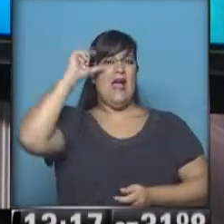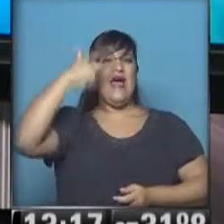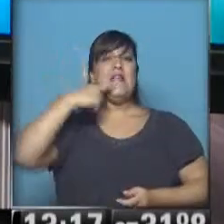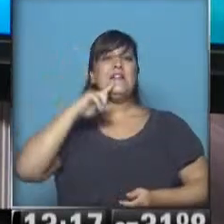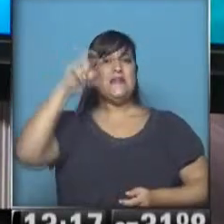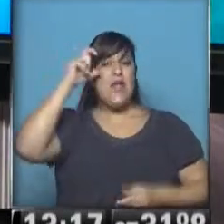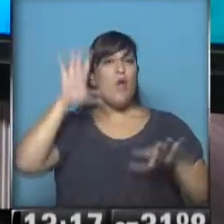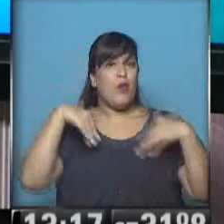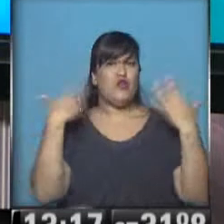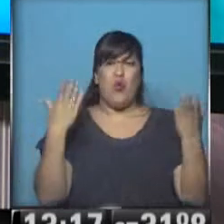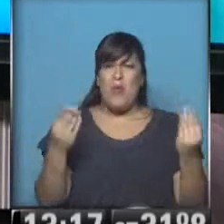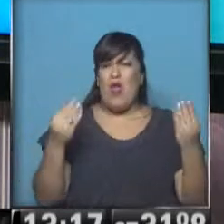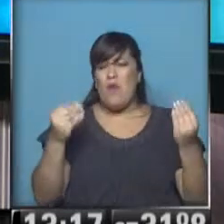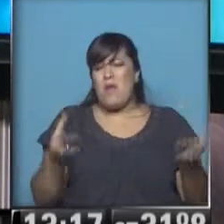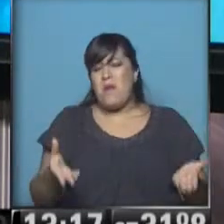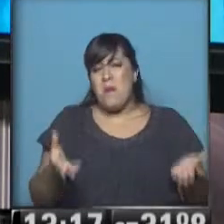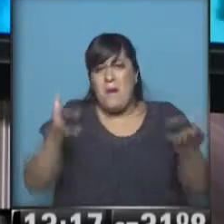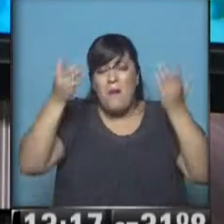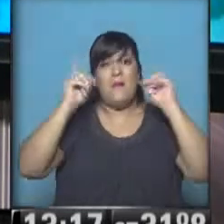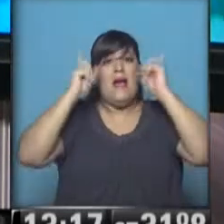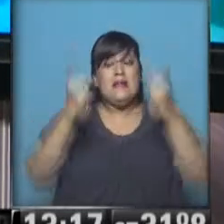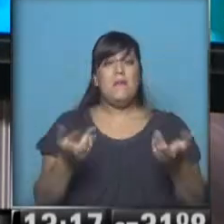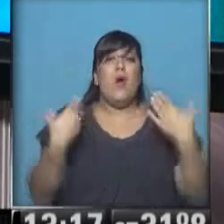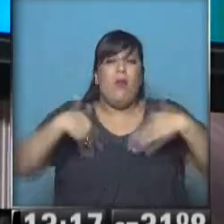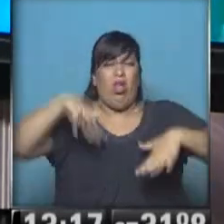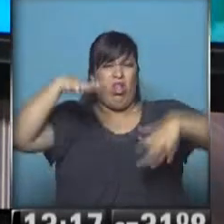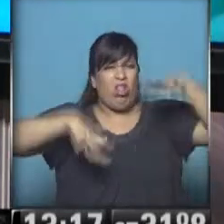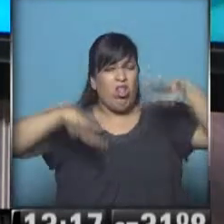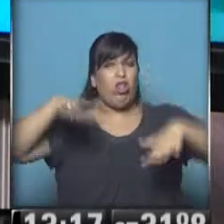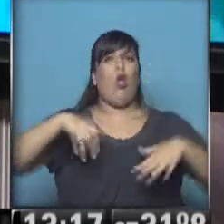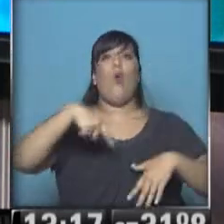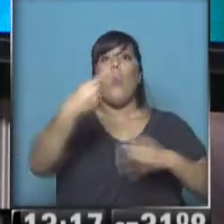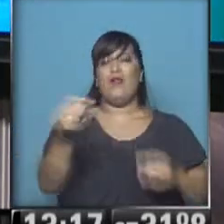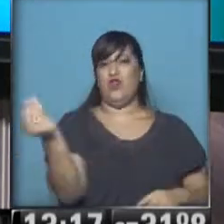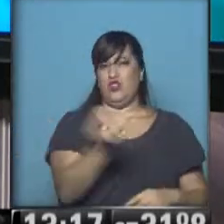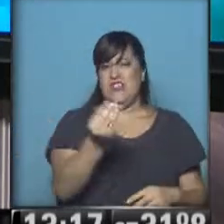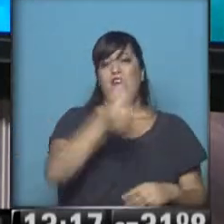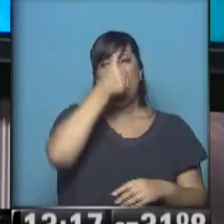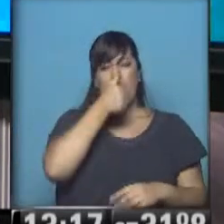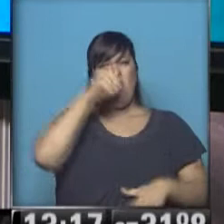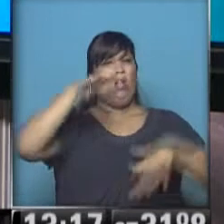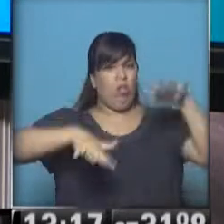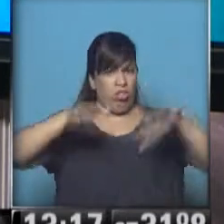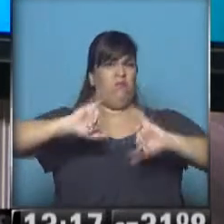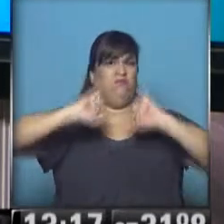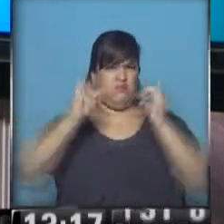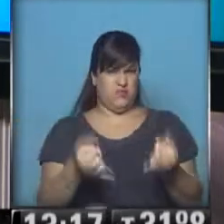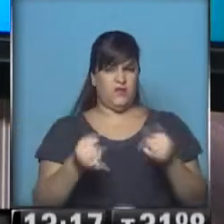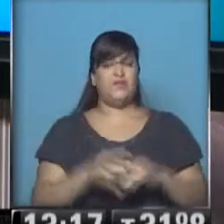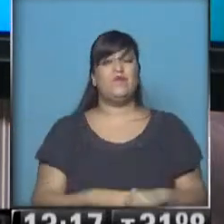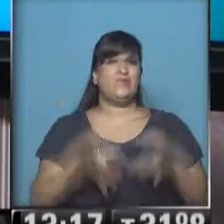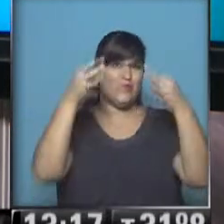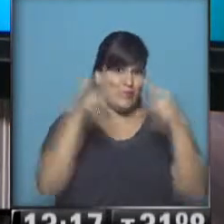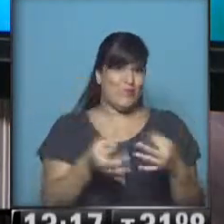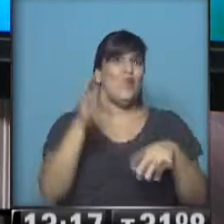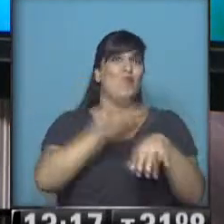más y más humedad. Y la probabilidad de tiempo inestable el sábado y el domingo es altísima, justamente